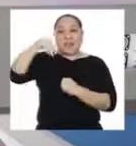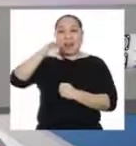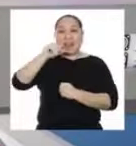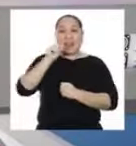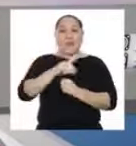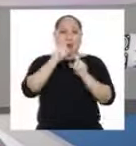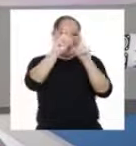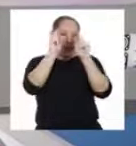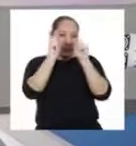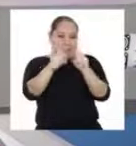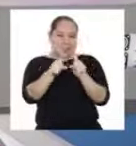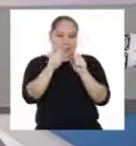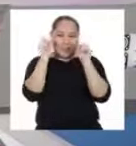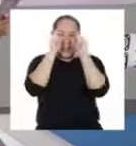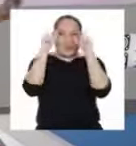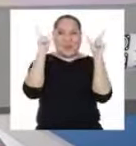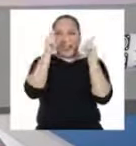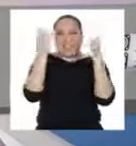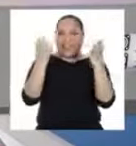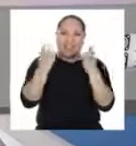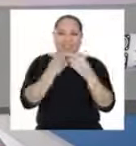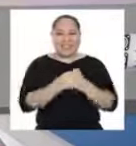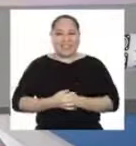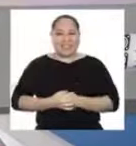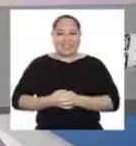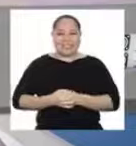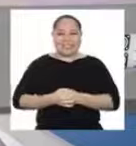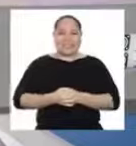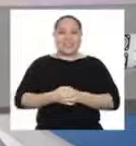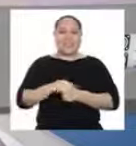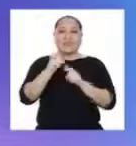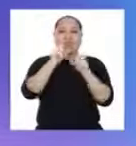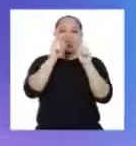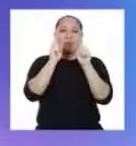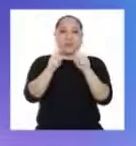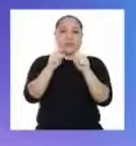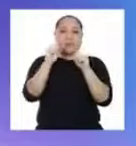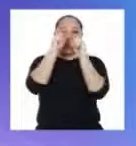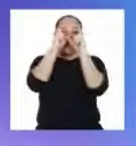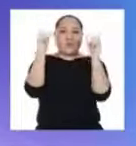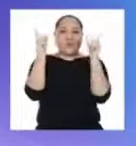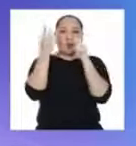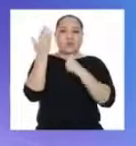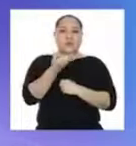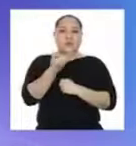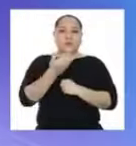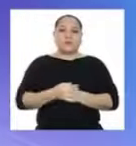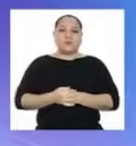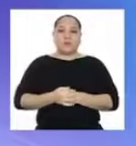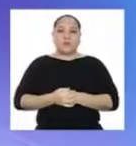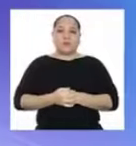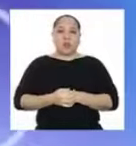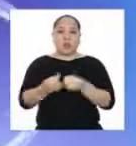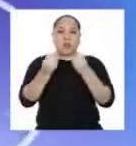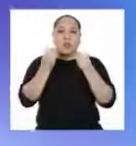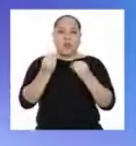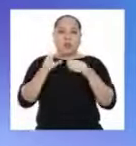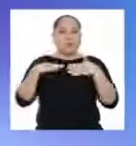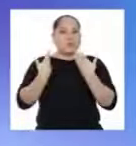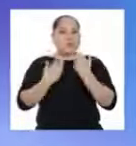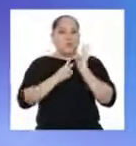¡Makabot tiene una pregunta sorpresa! La pregunta sorpresa es la siguiente.